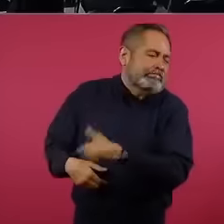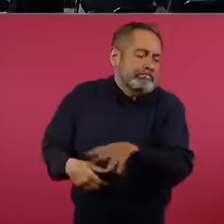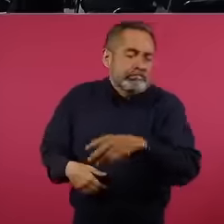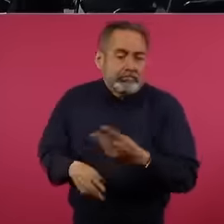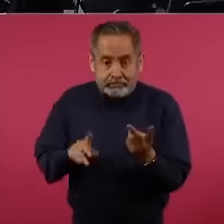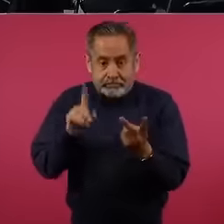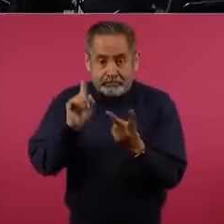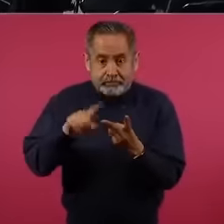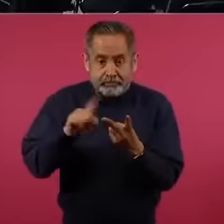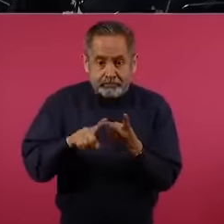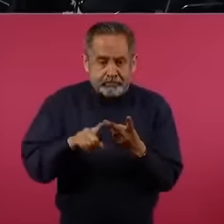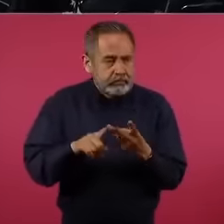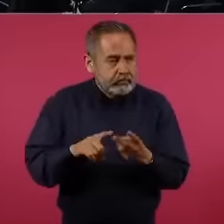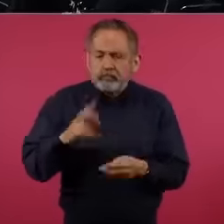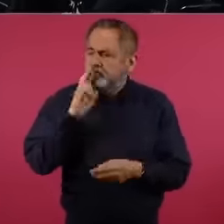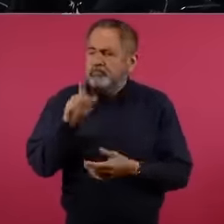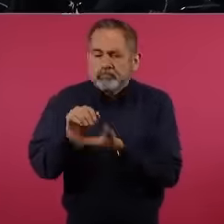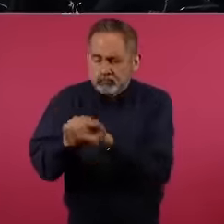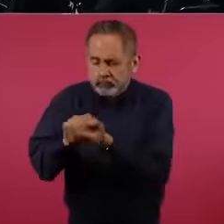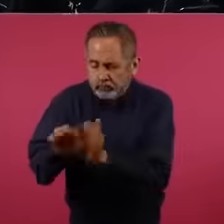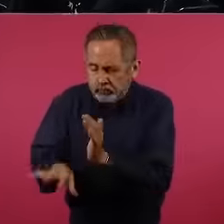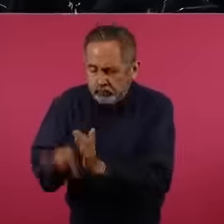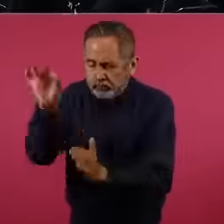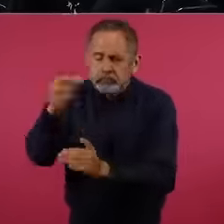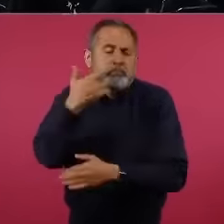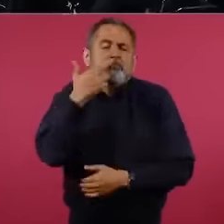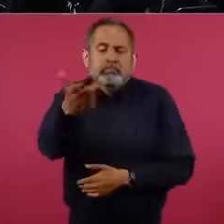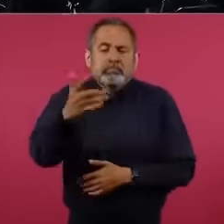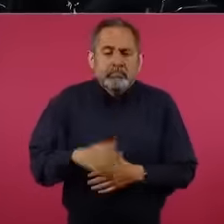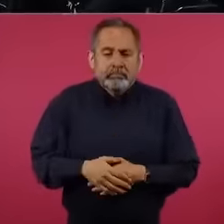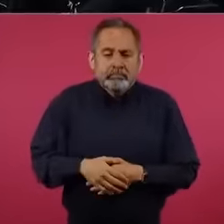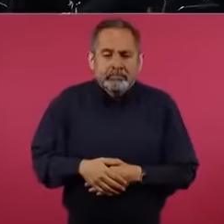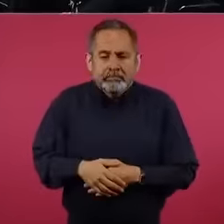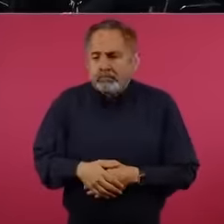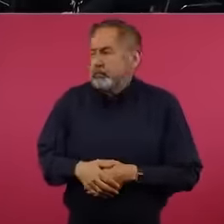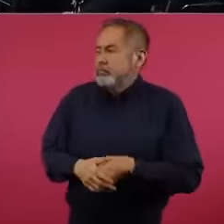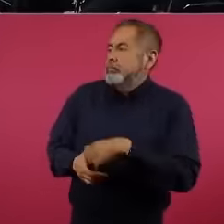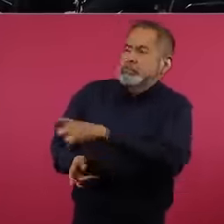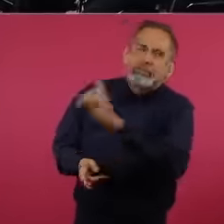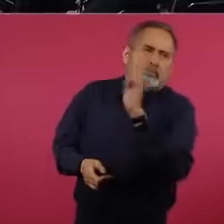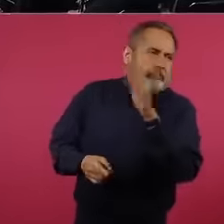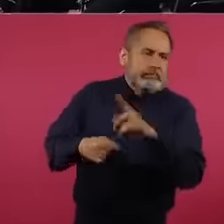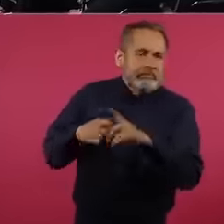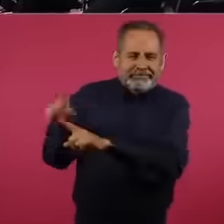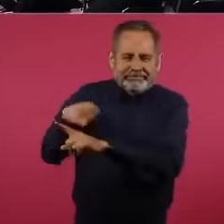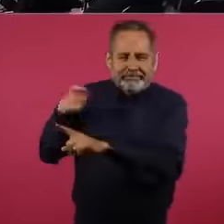era lo de la insalculación, ¡ay, la tómbola!